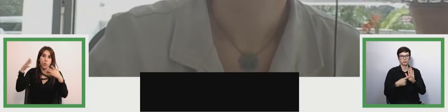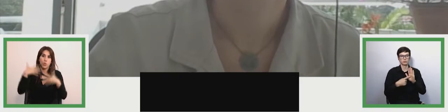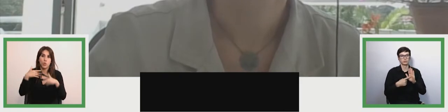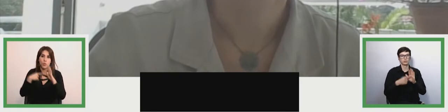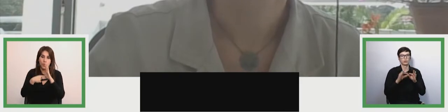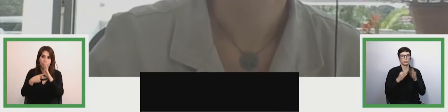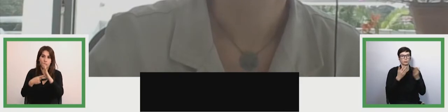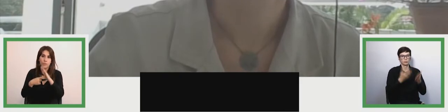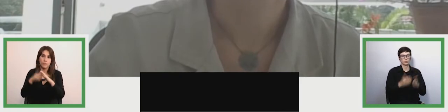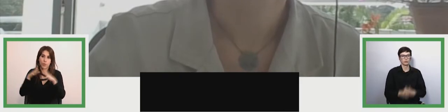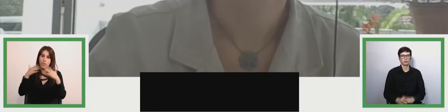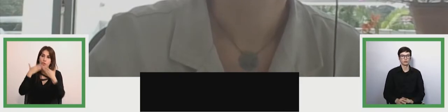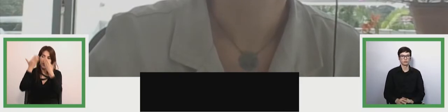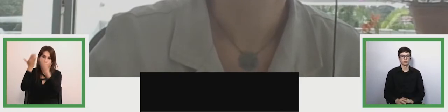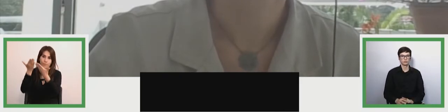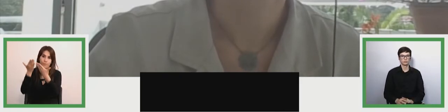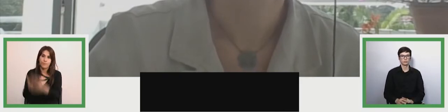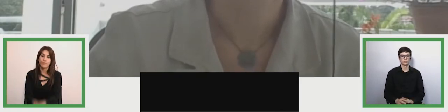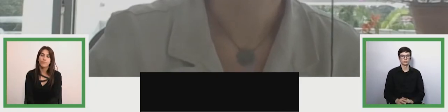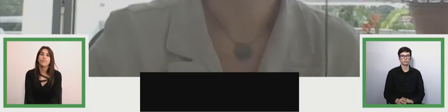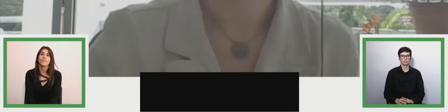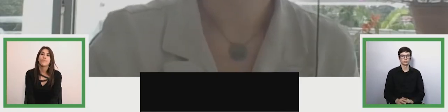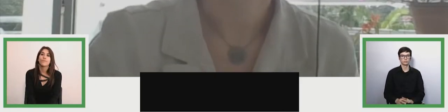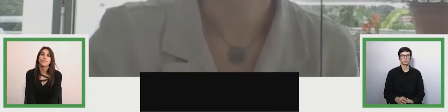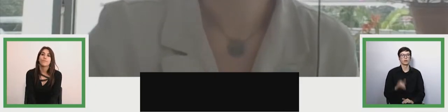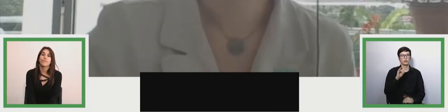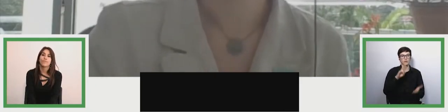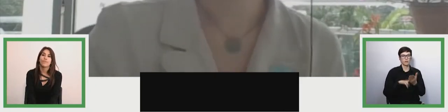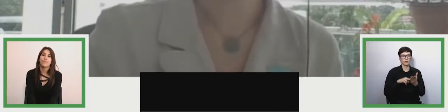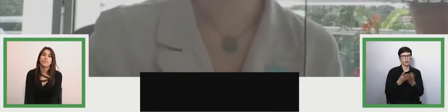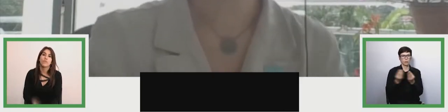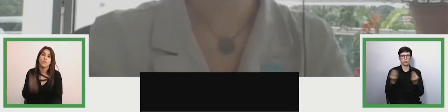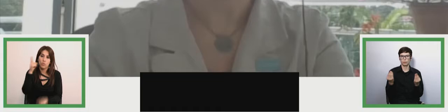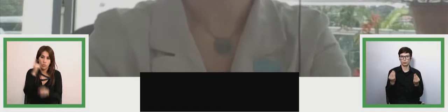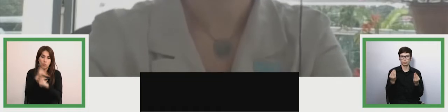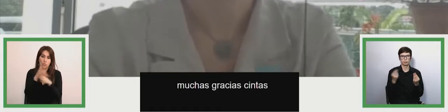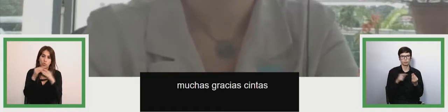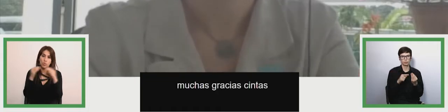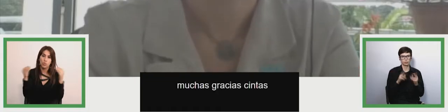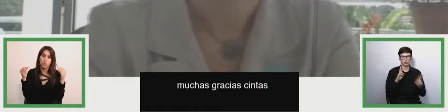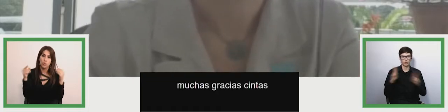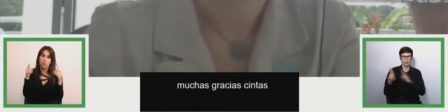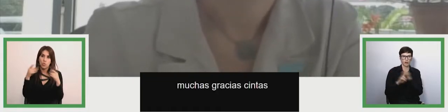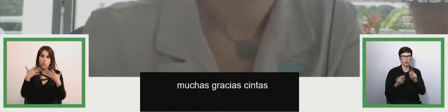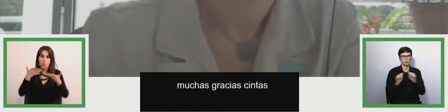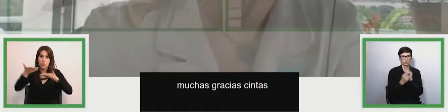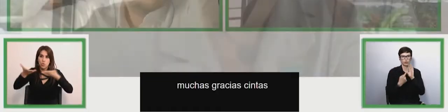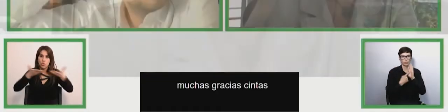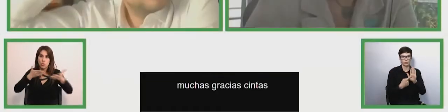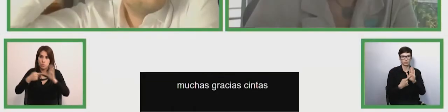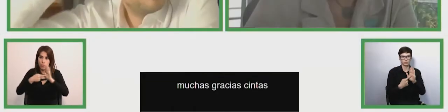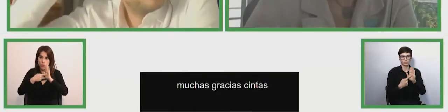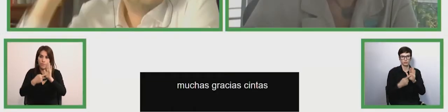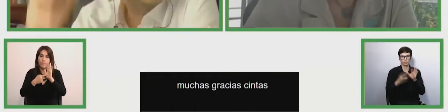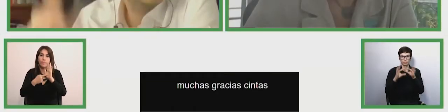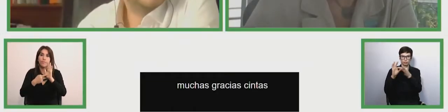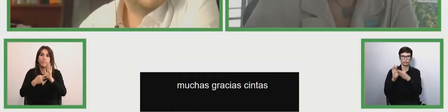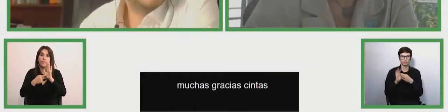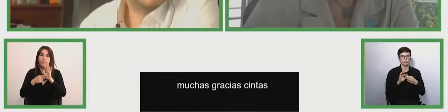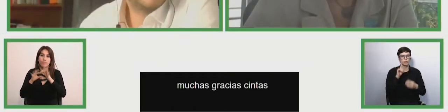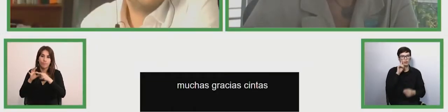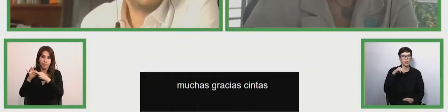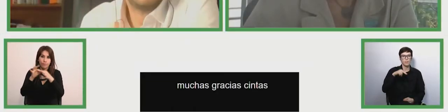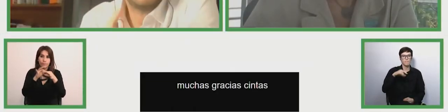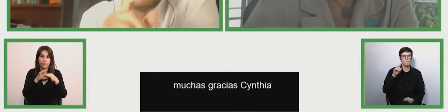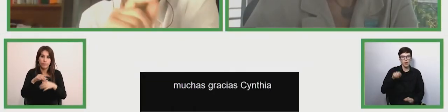también. Y la verdad que hay muchos elementos que ya se relacionan con las presentaciones de Manos y